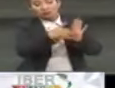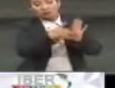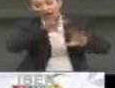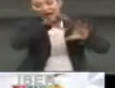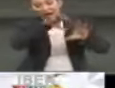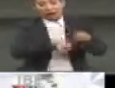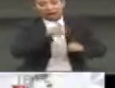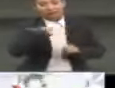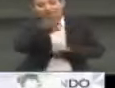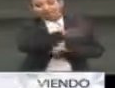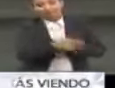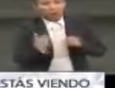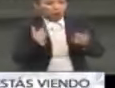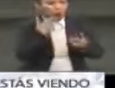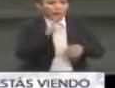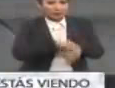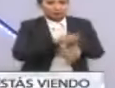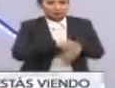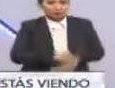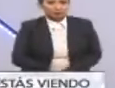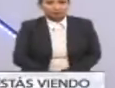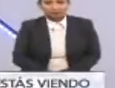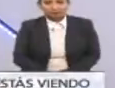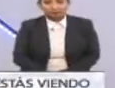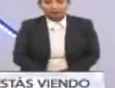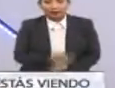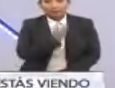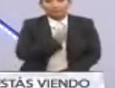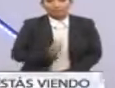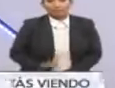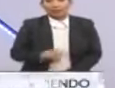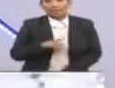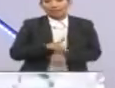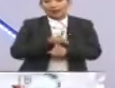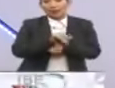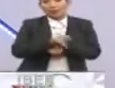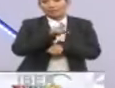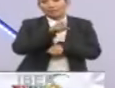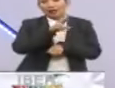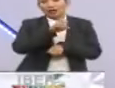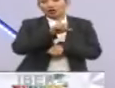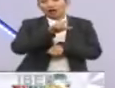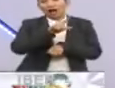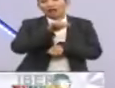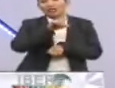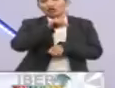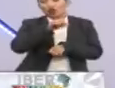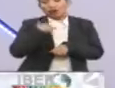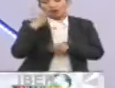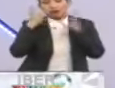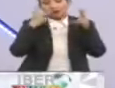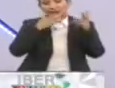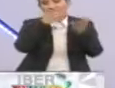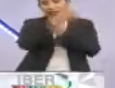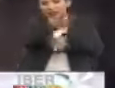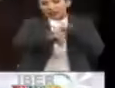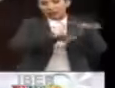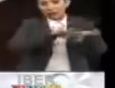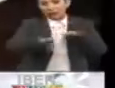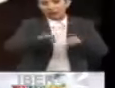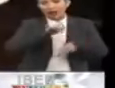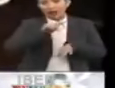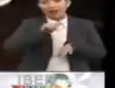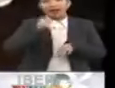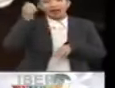encuentran en condición irregular. Y el presidente de Paraguay, Mario Abdo Benítez, realiza una visita de trabajo por